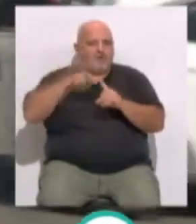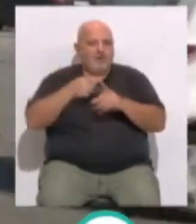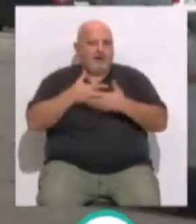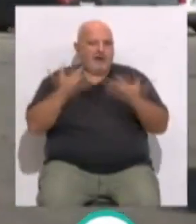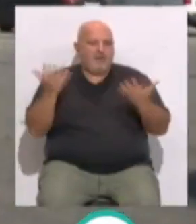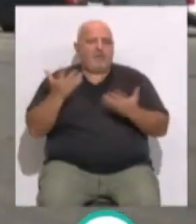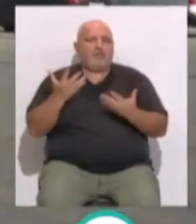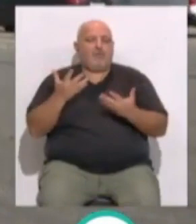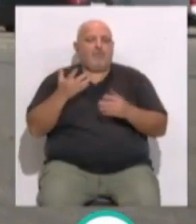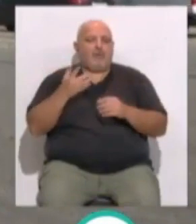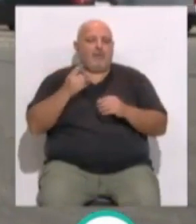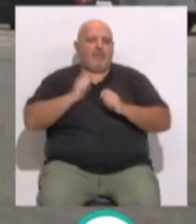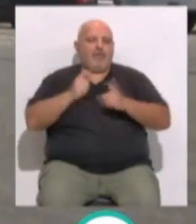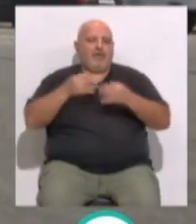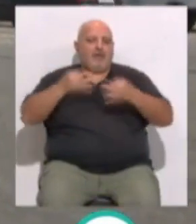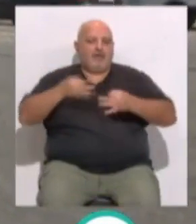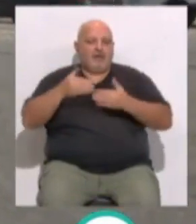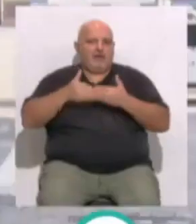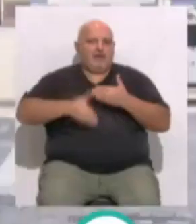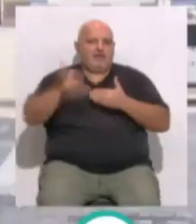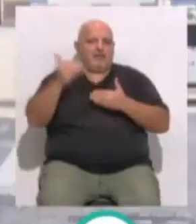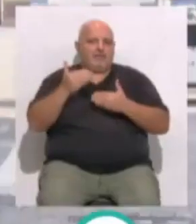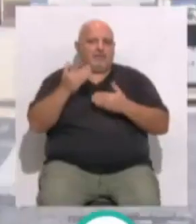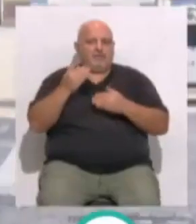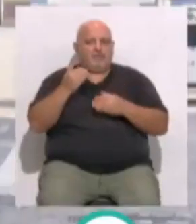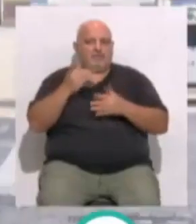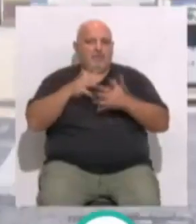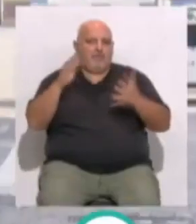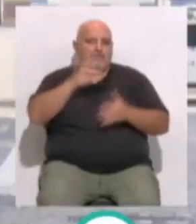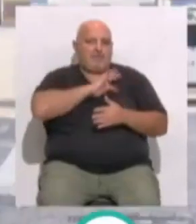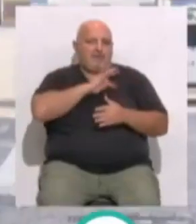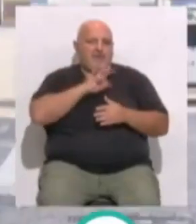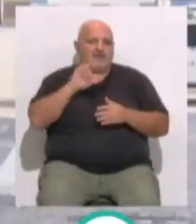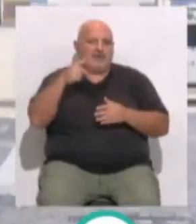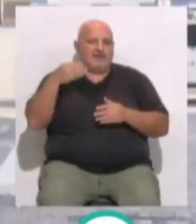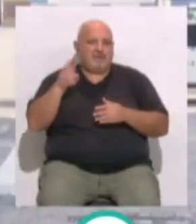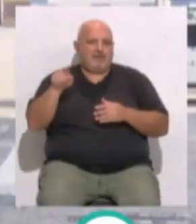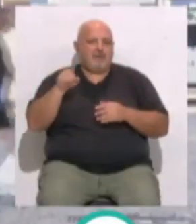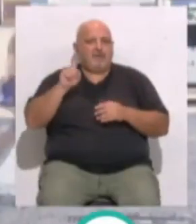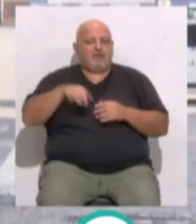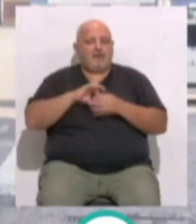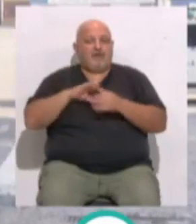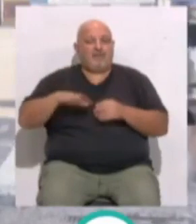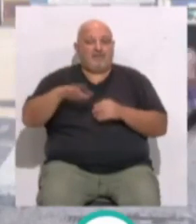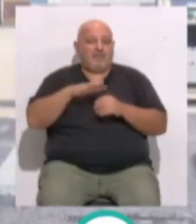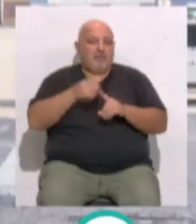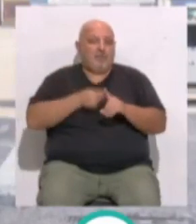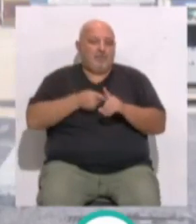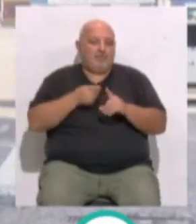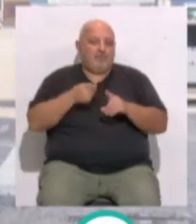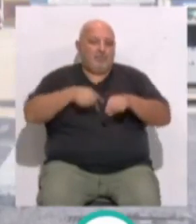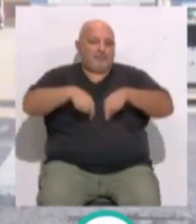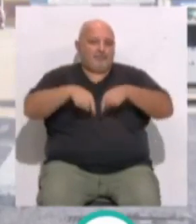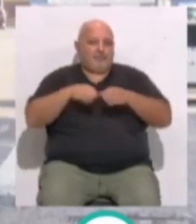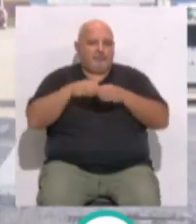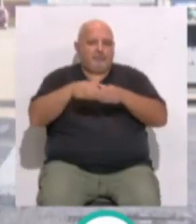Aquí lo que se hace es garantizar que se pueda prestar gran premio de SailGP de España... ...pero que las cadenas logísticas que atiende el puerto,